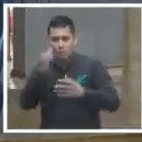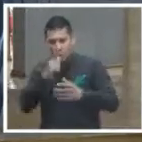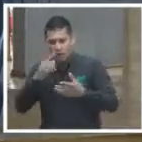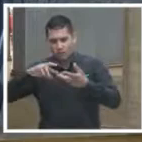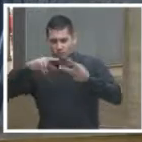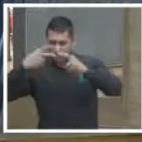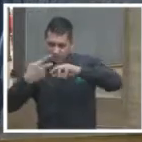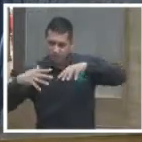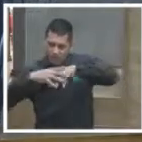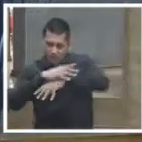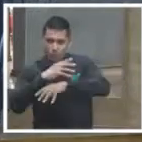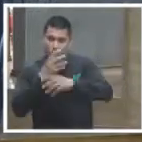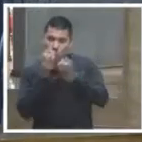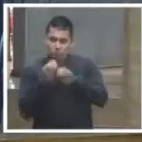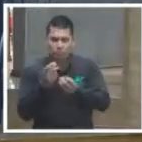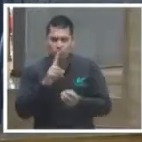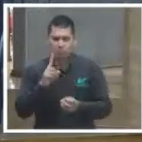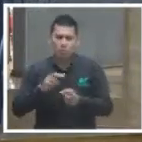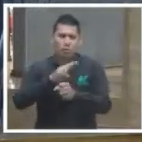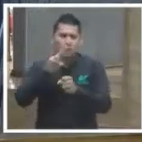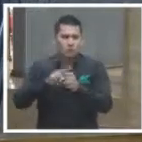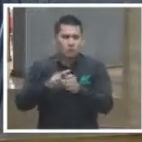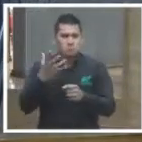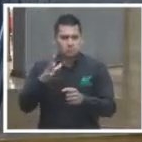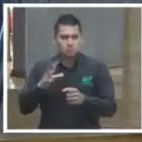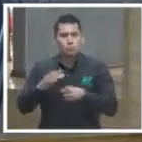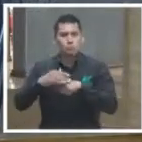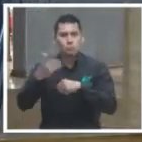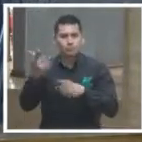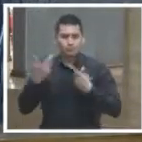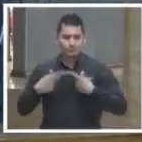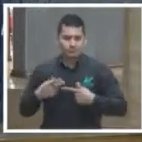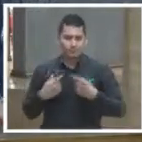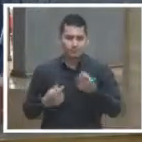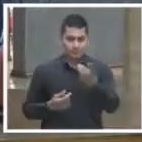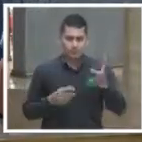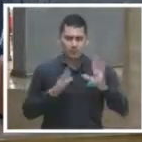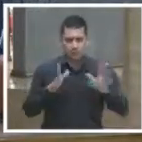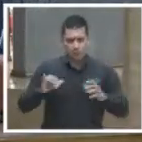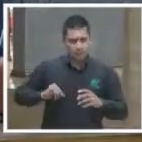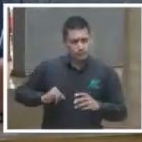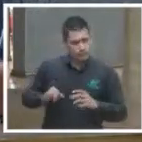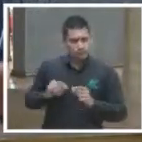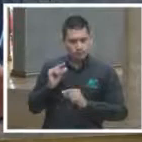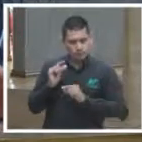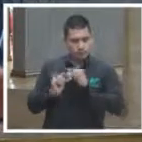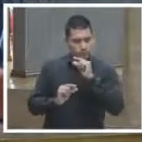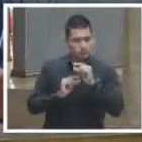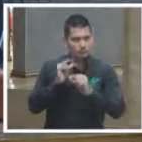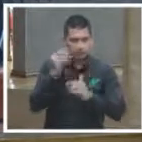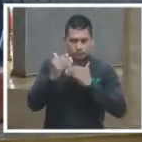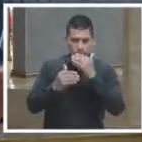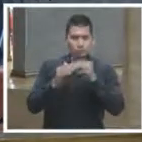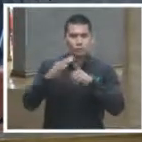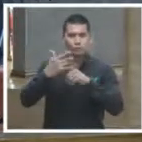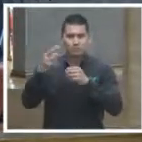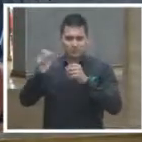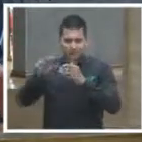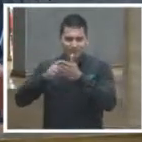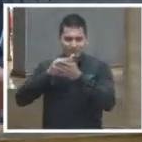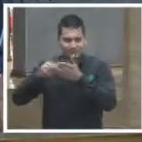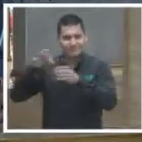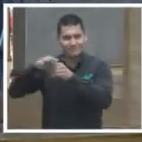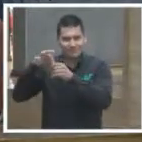interés que se masifica en ese momento con los procesos electorales